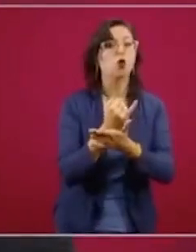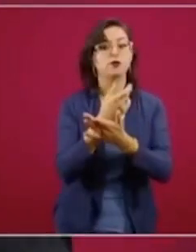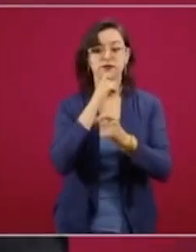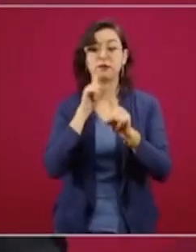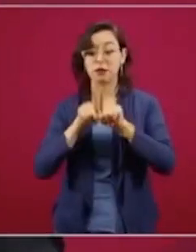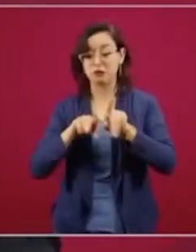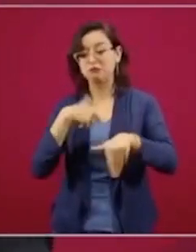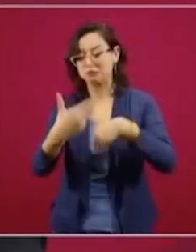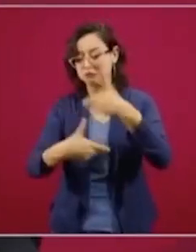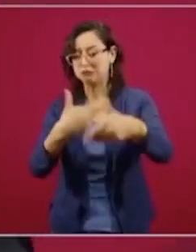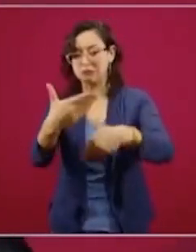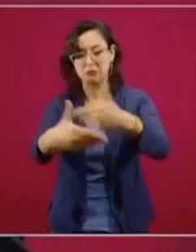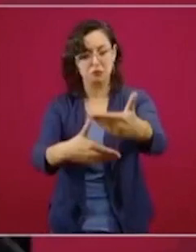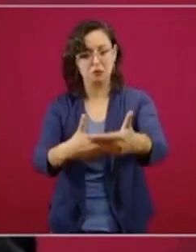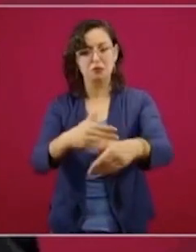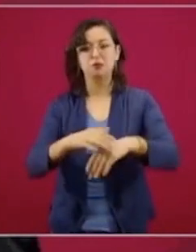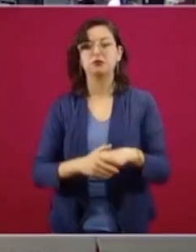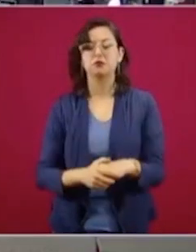ser las consecuencias.